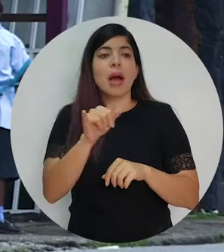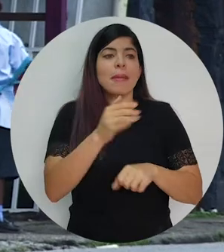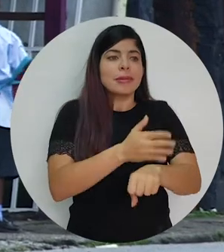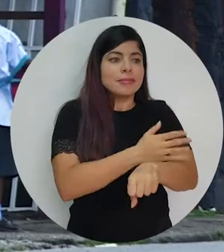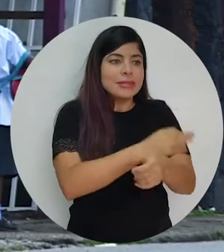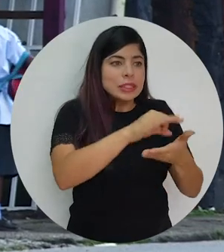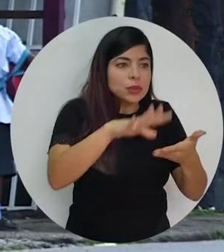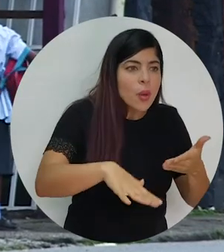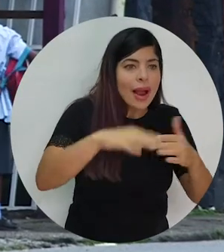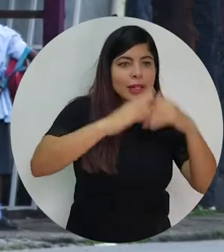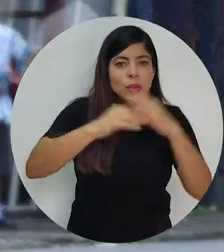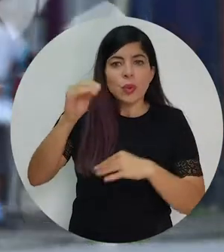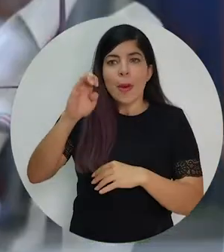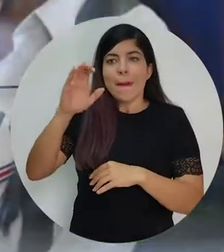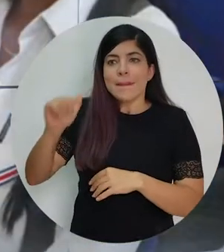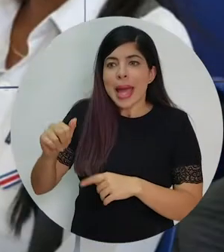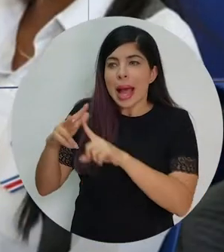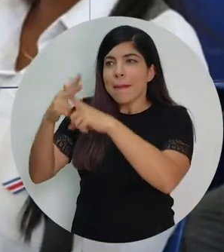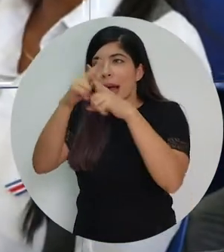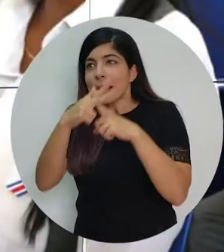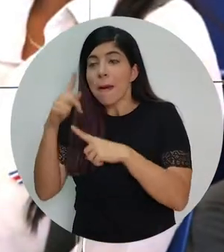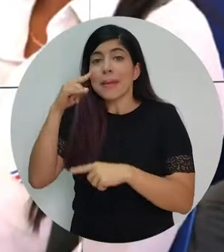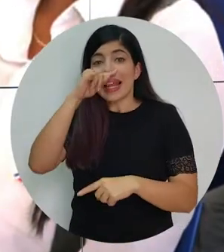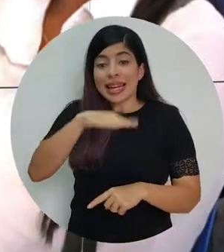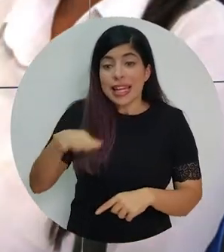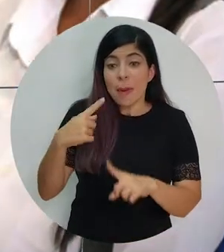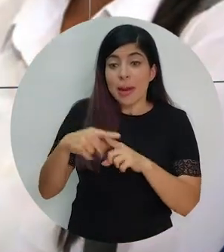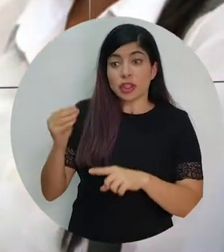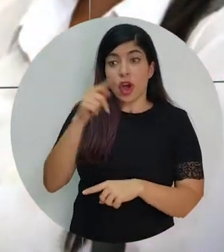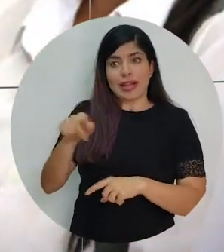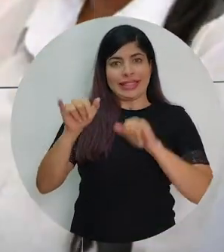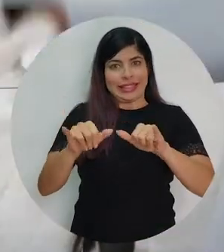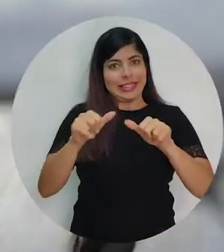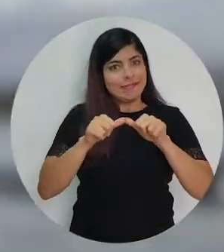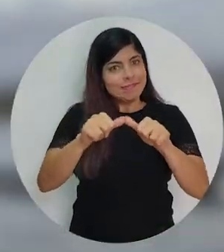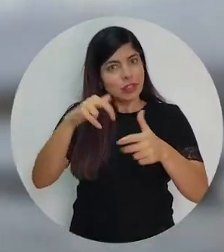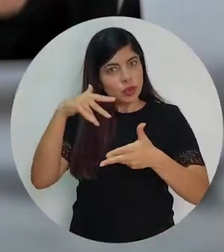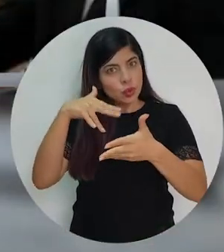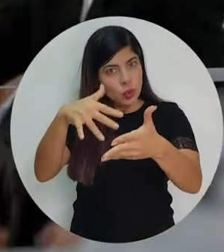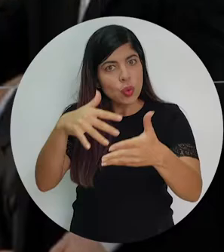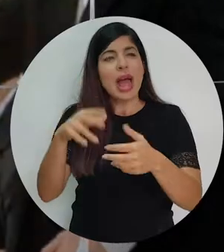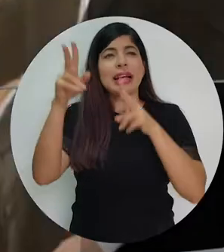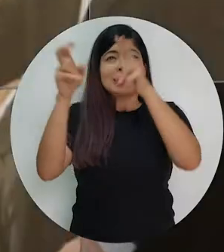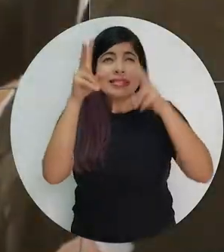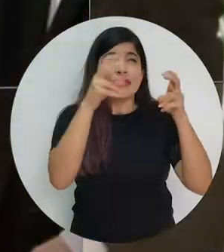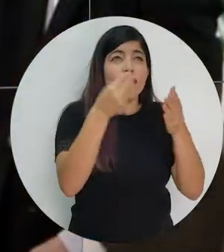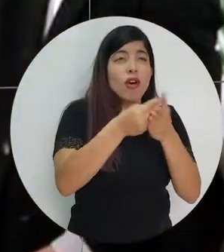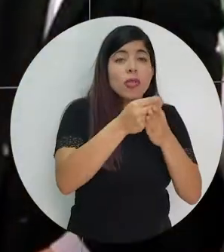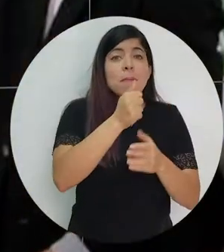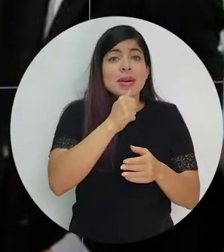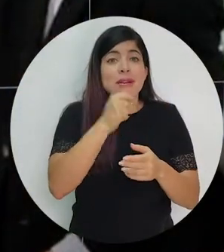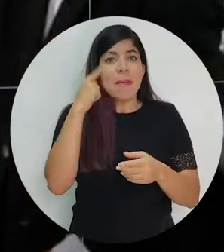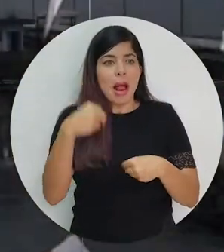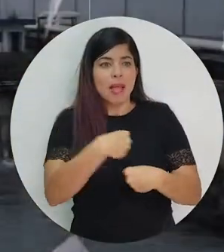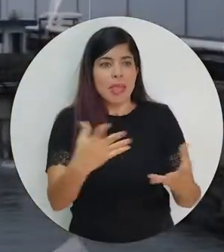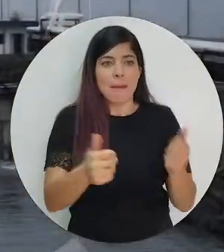necesidades de centros educativos, infraestructura, becas y mantenimiento para que niños y jóvenes permanezcan en las aulas. Atraemos inversión